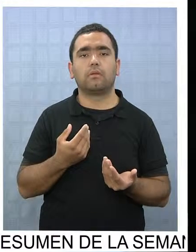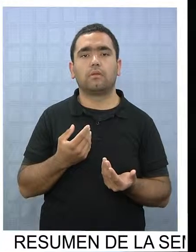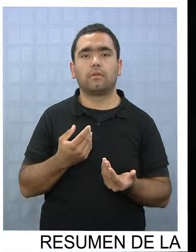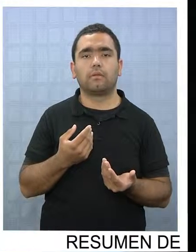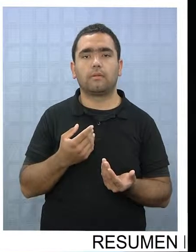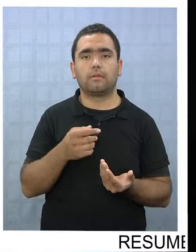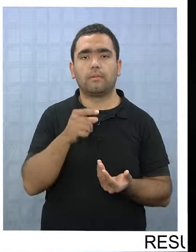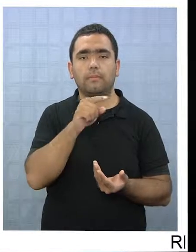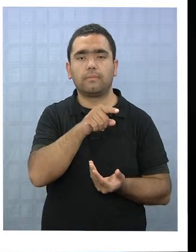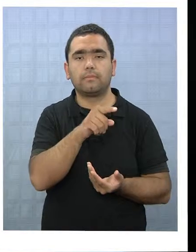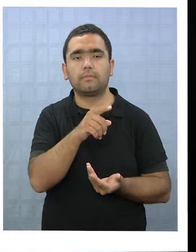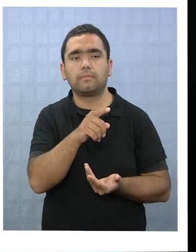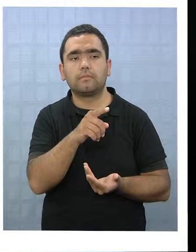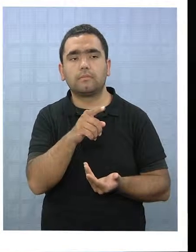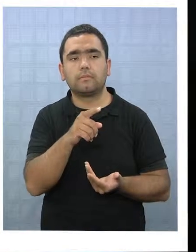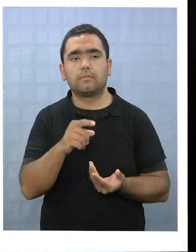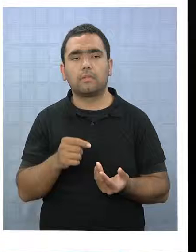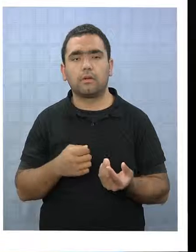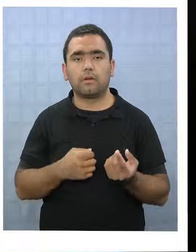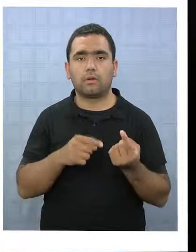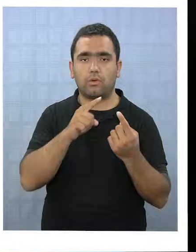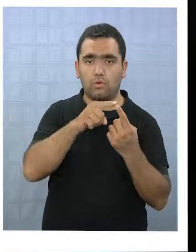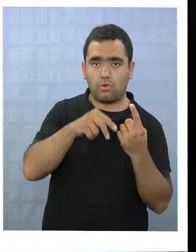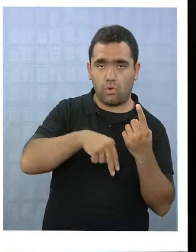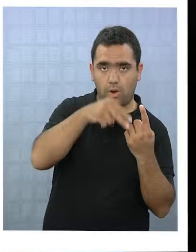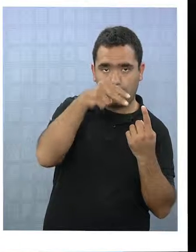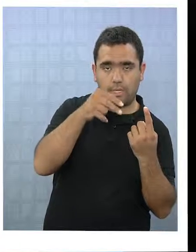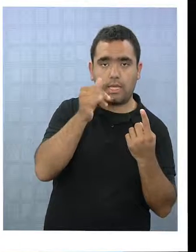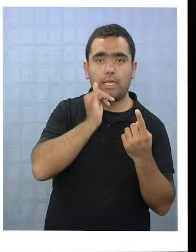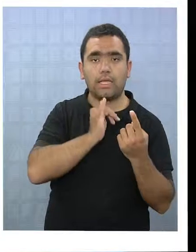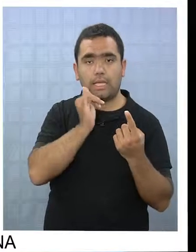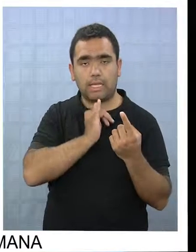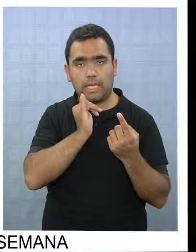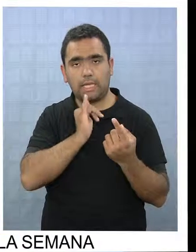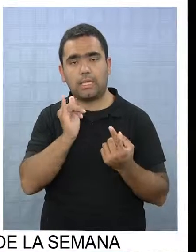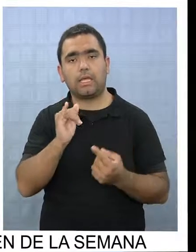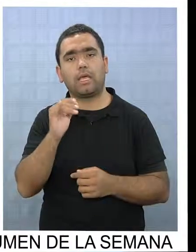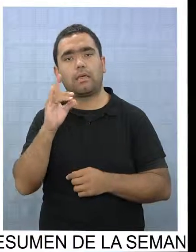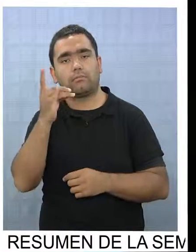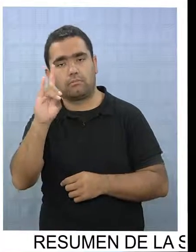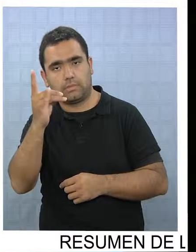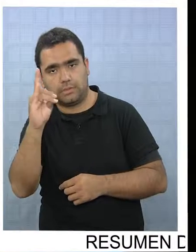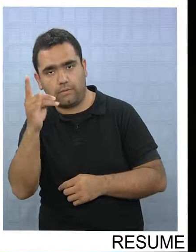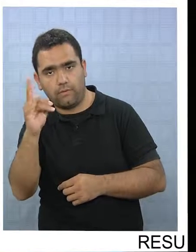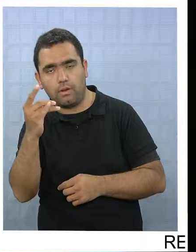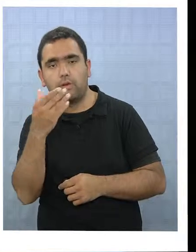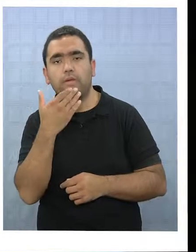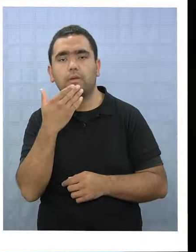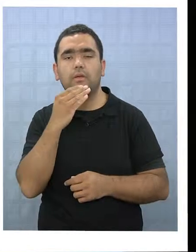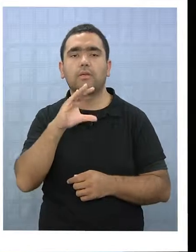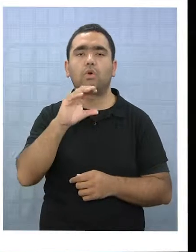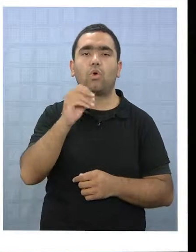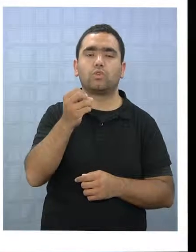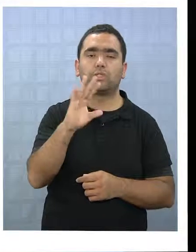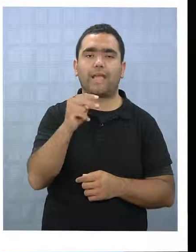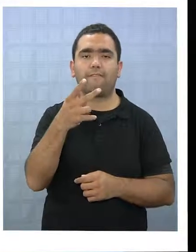le llamamos norte, que es Iquique, Oruro, Cochabamba, Santa Cruz de la Sierra,